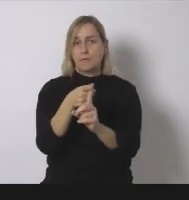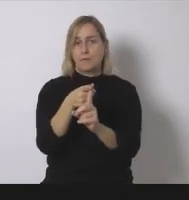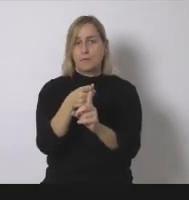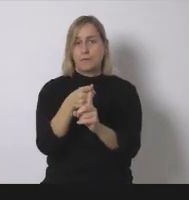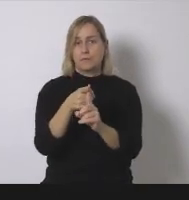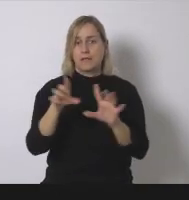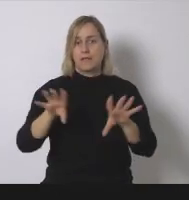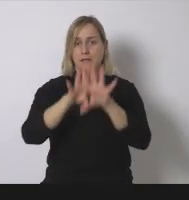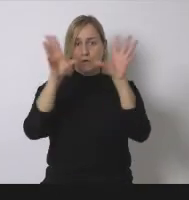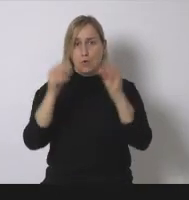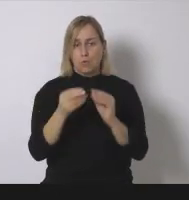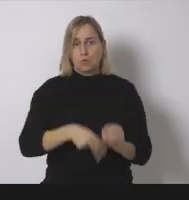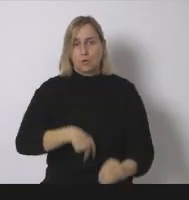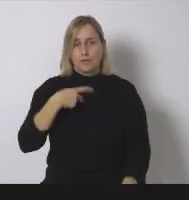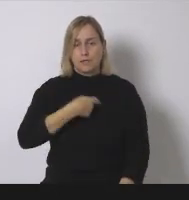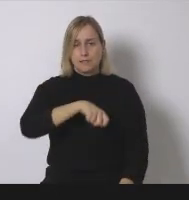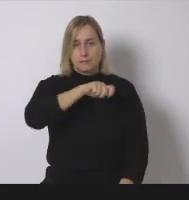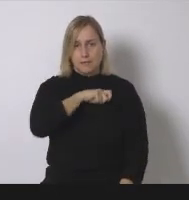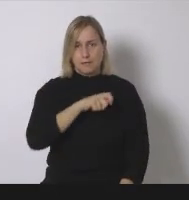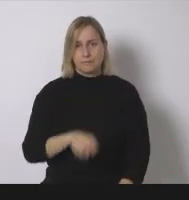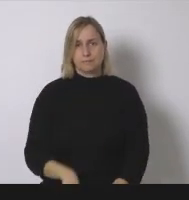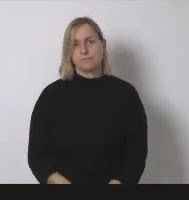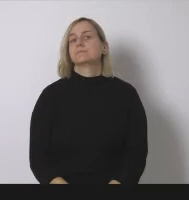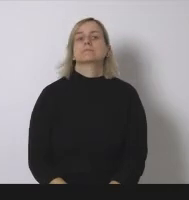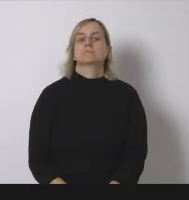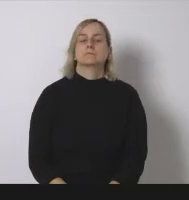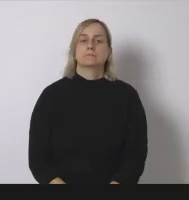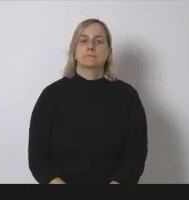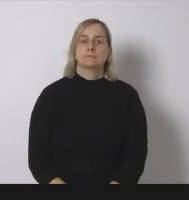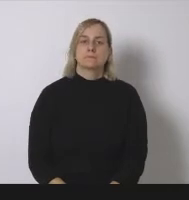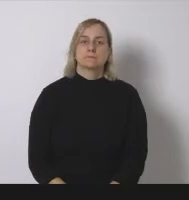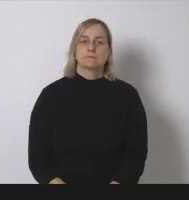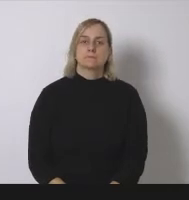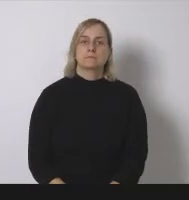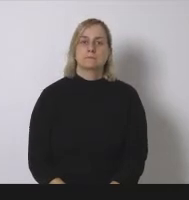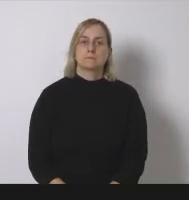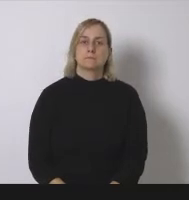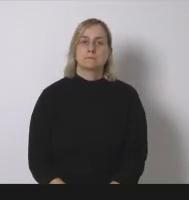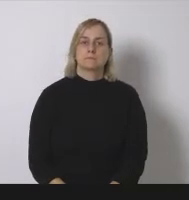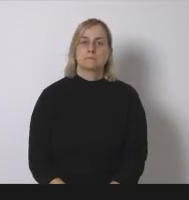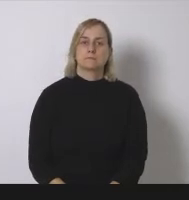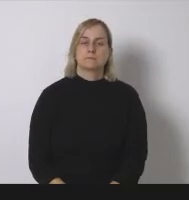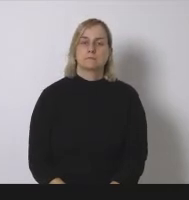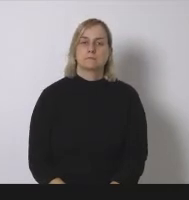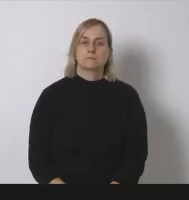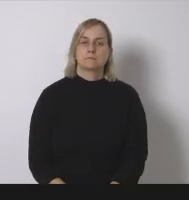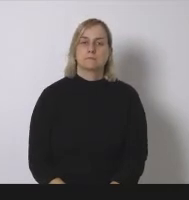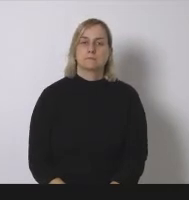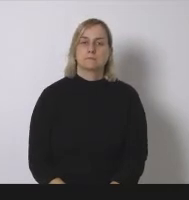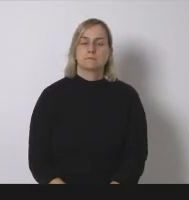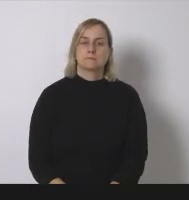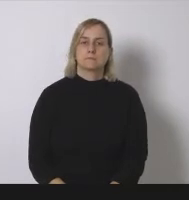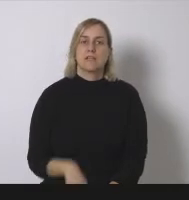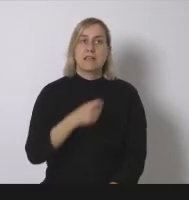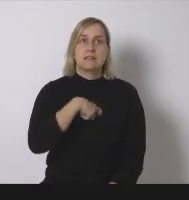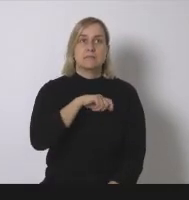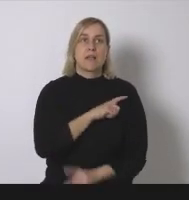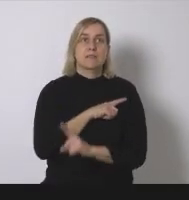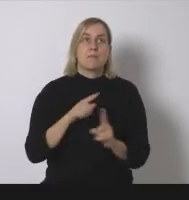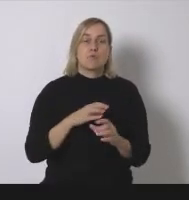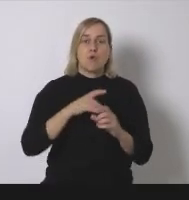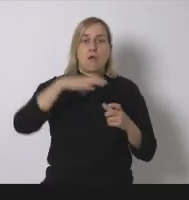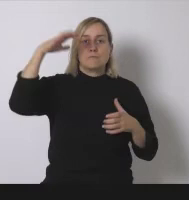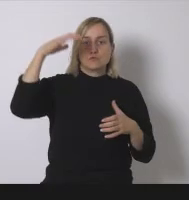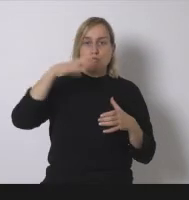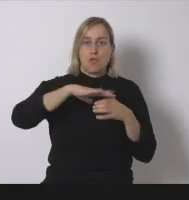que como ya decimos también antes tampoco consigue unas reducciones de emisiones en su ley de cambio climático o al menos en su propuesta